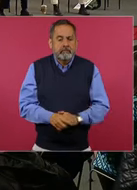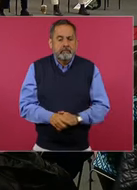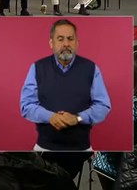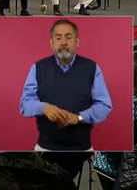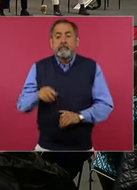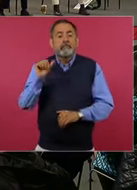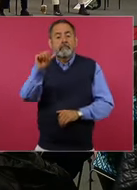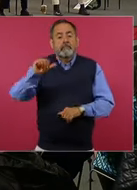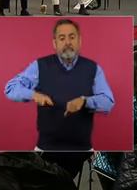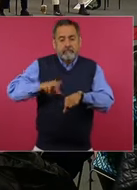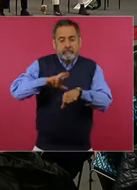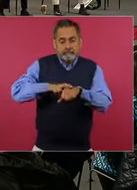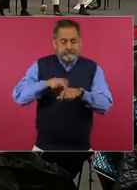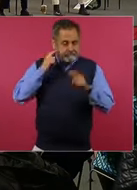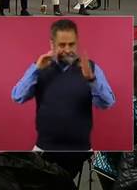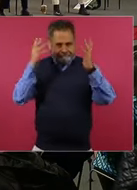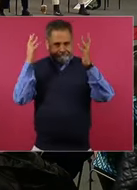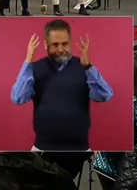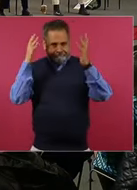aplauso a los gobernadores porque nos han ayudado.